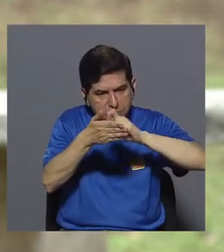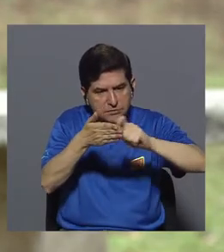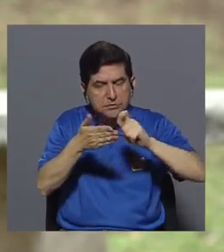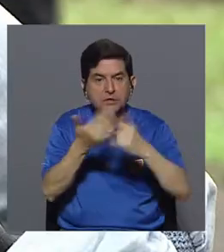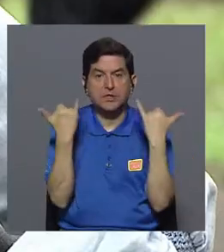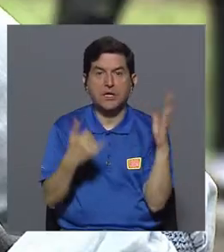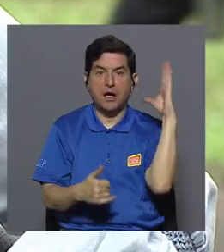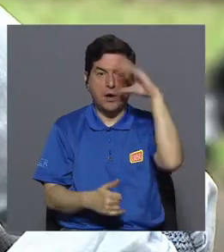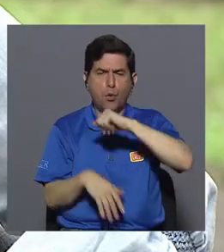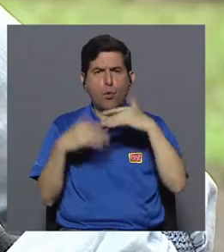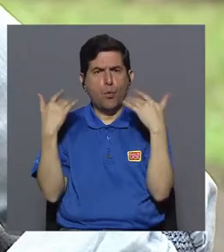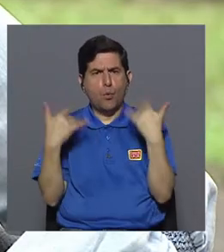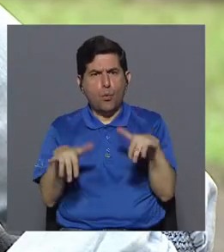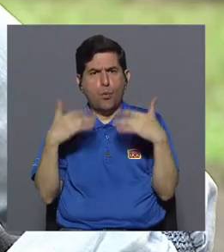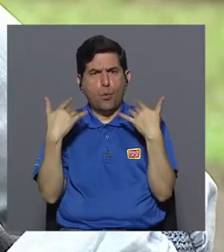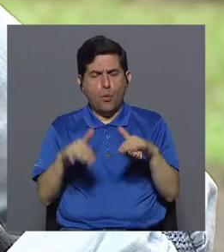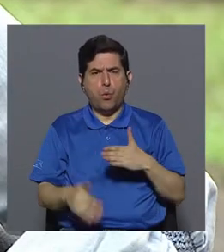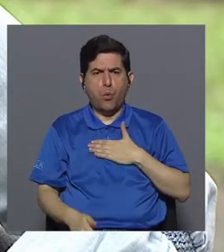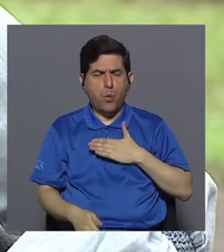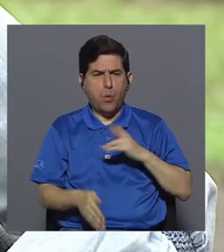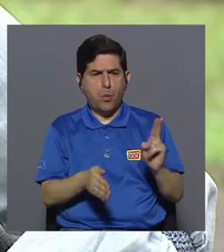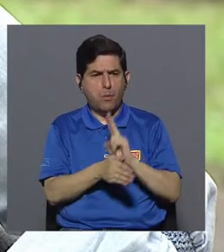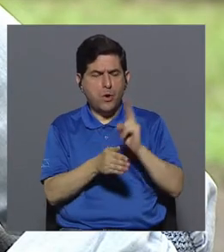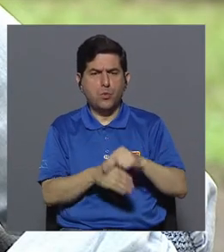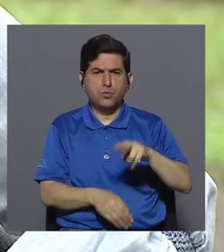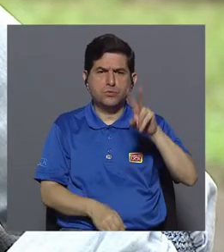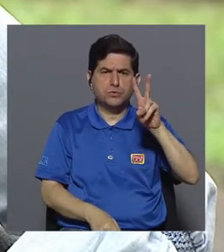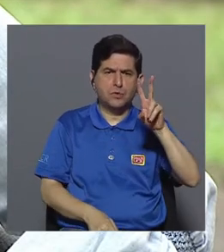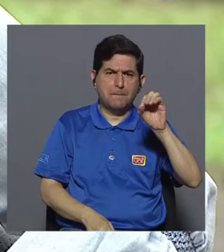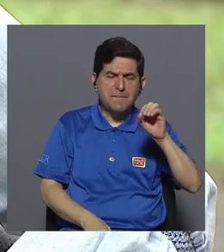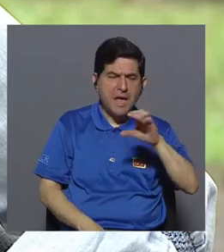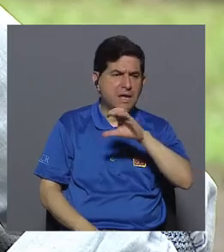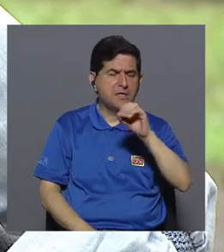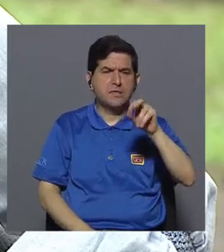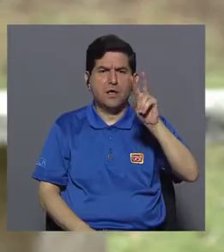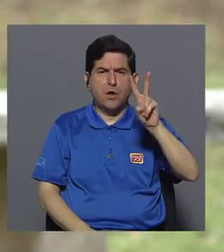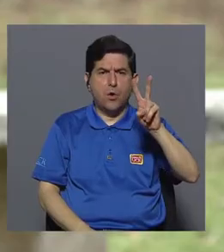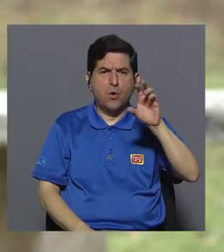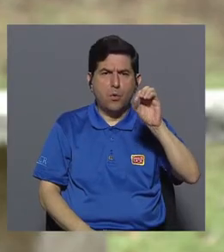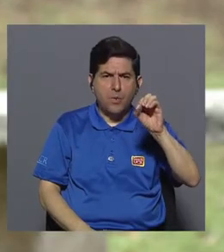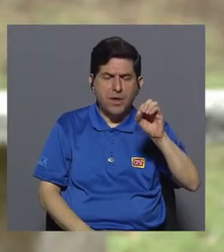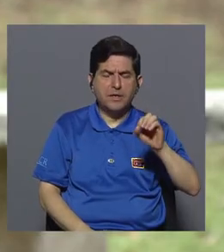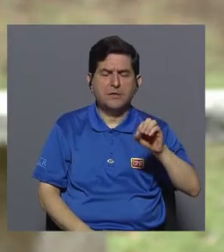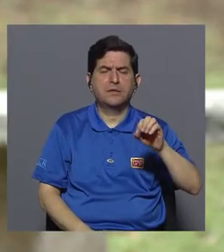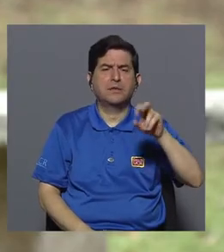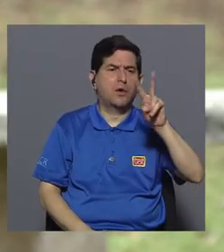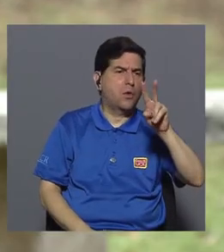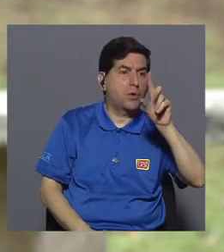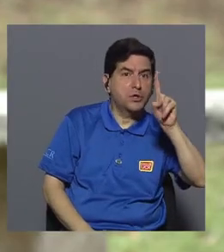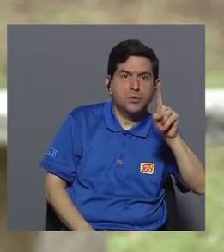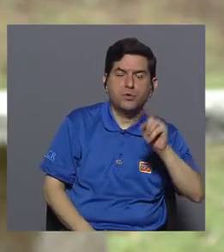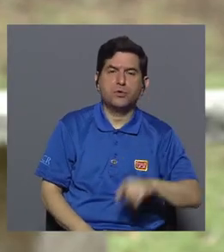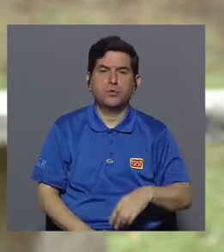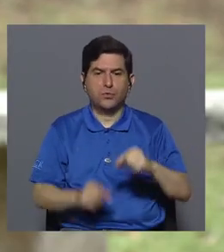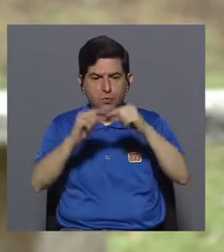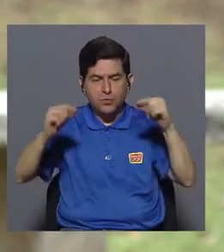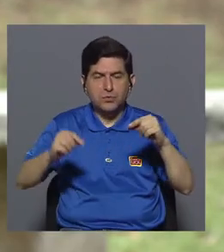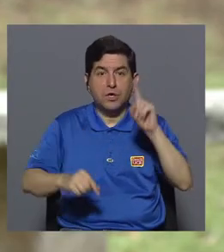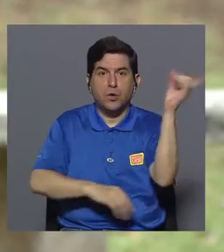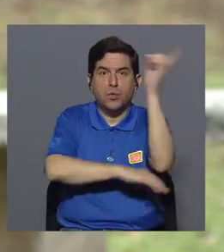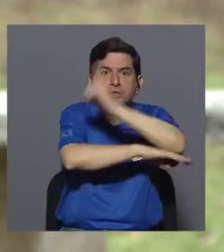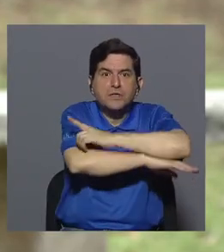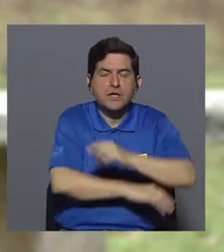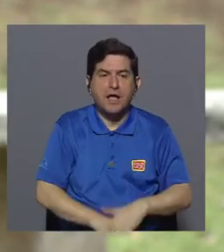y cuando ellos se dan cuenta dicen, mira, sí, mi consumo ha sido siempre de 20, 21 cigarrillos, 20, 20, 20, 20, 20. Eso les ayuda mucho a hacer